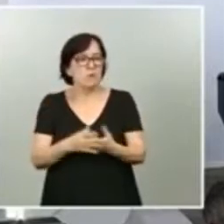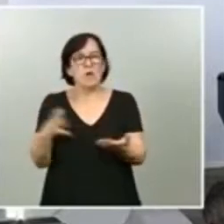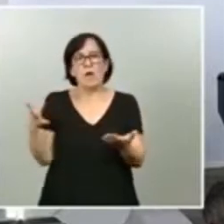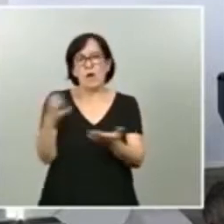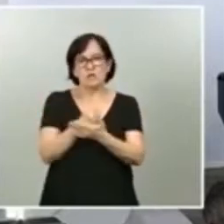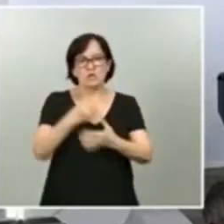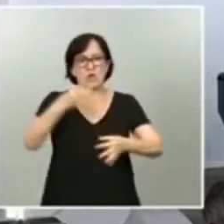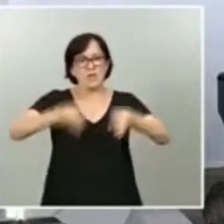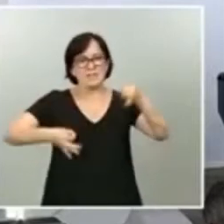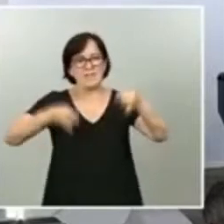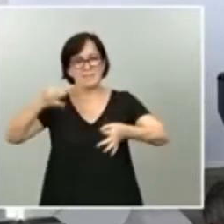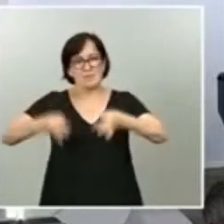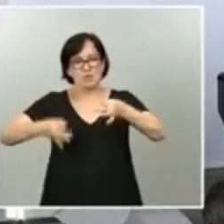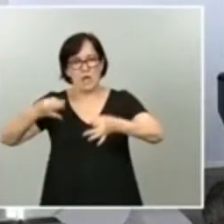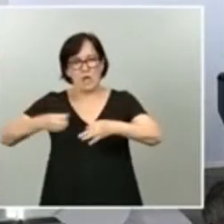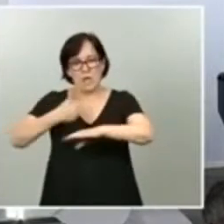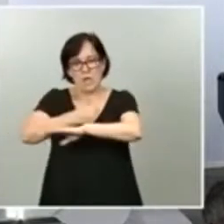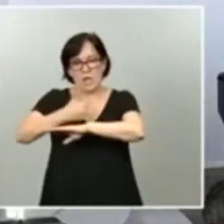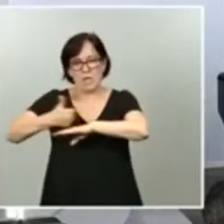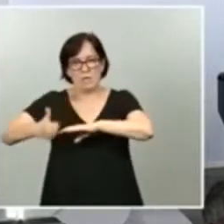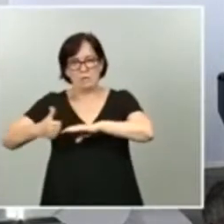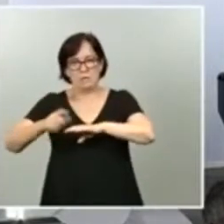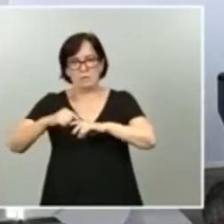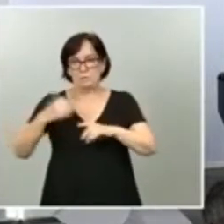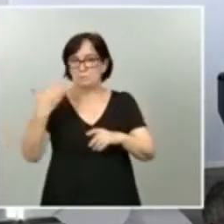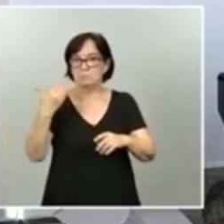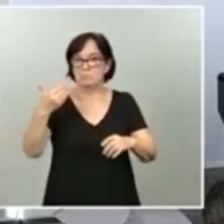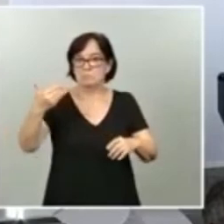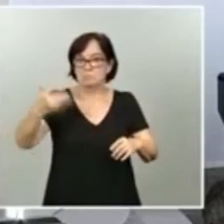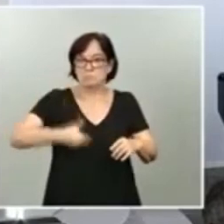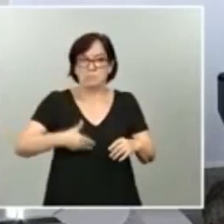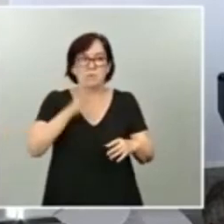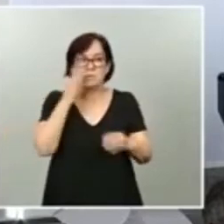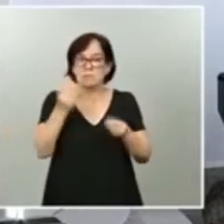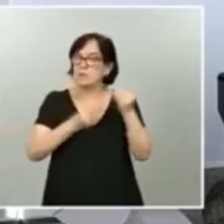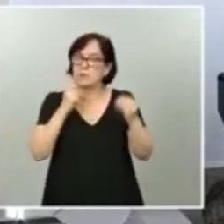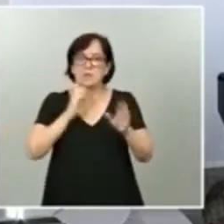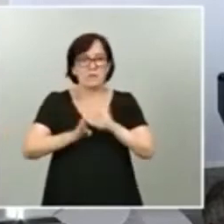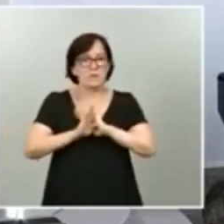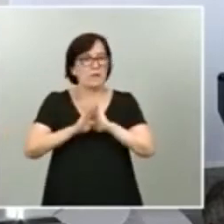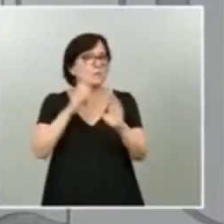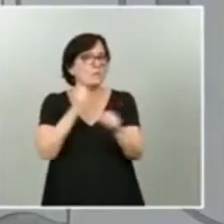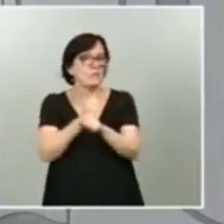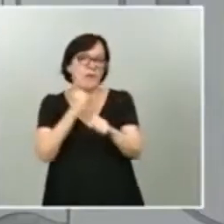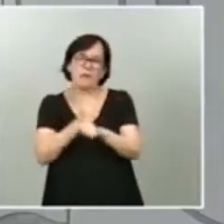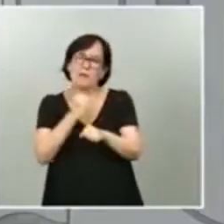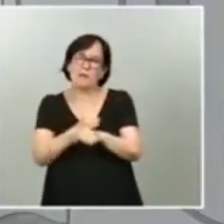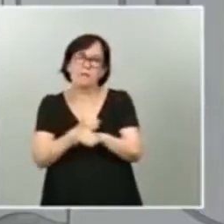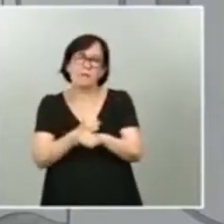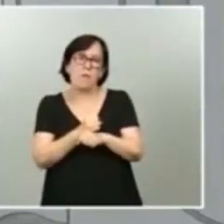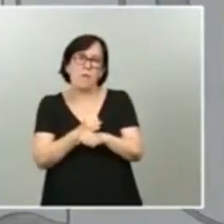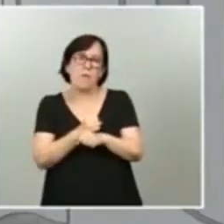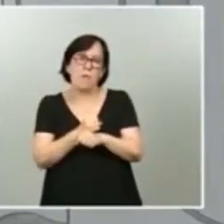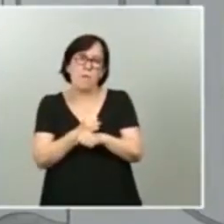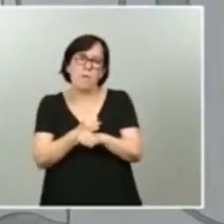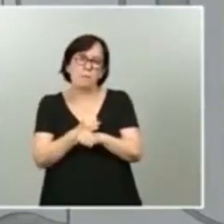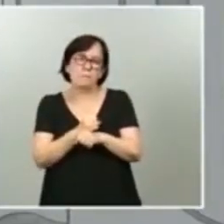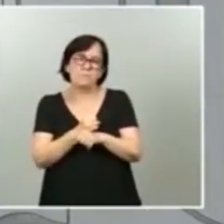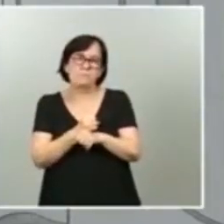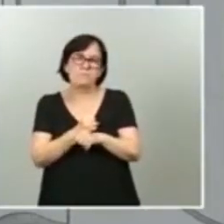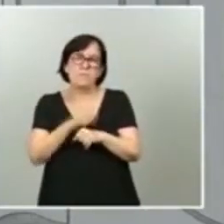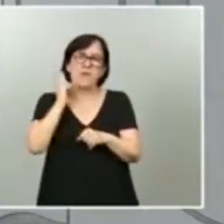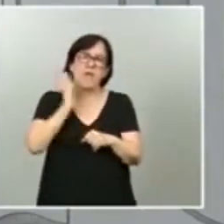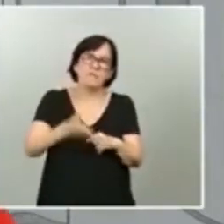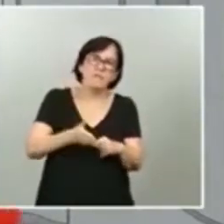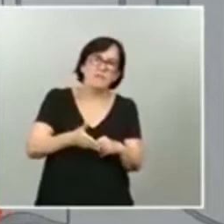justicia cuando así son requeridos. Y en esa dirección seguiremos trabajando más allá de que afecte o se esté